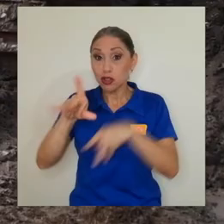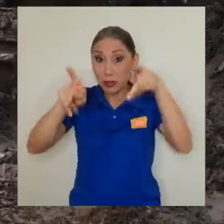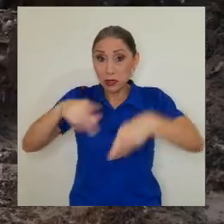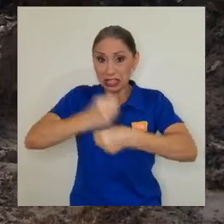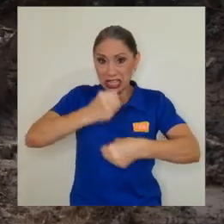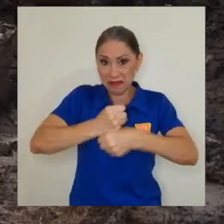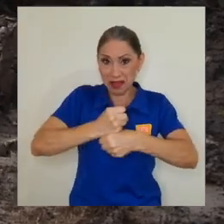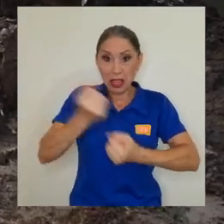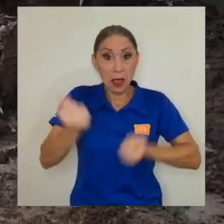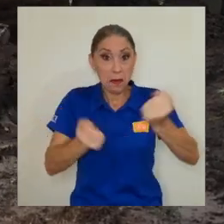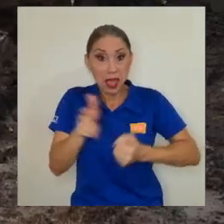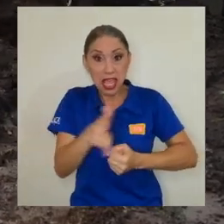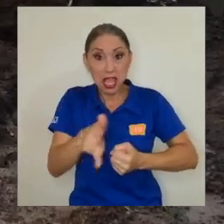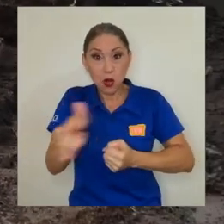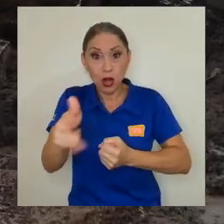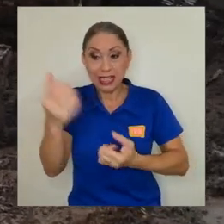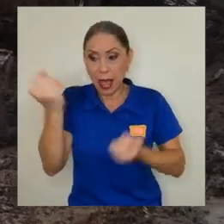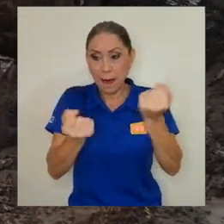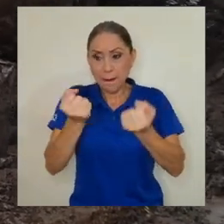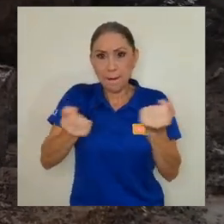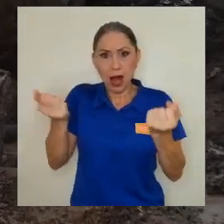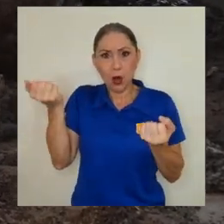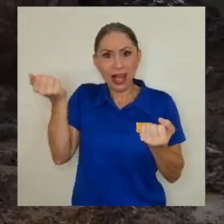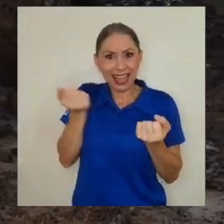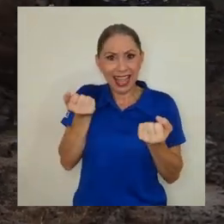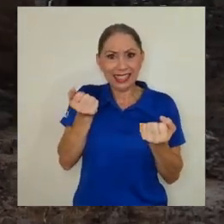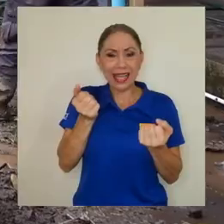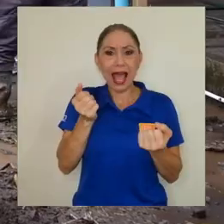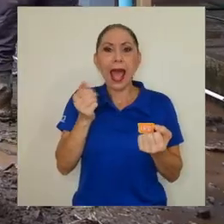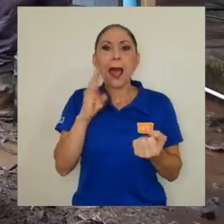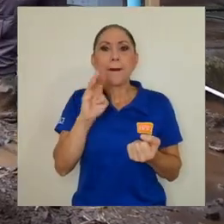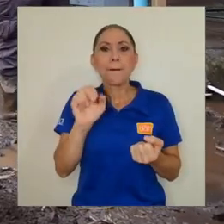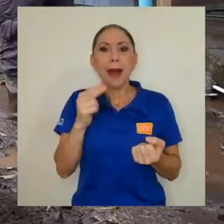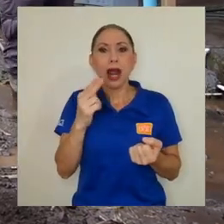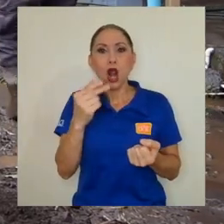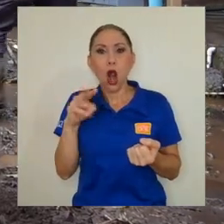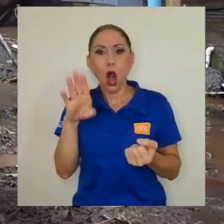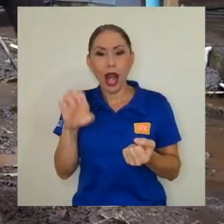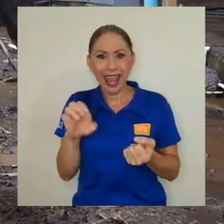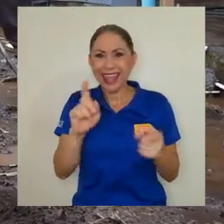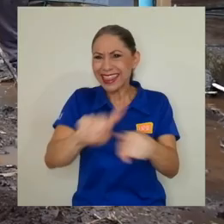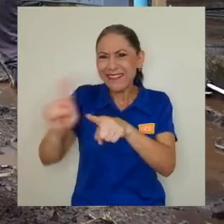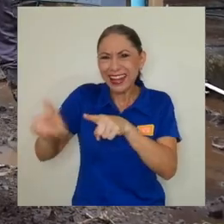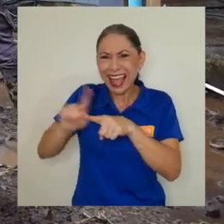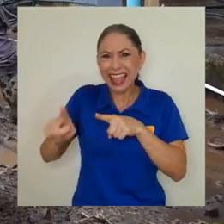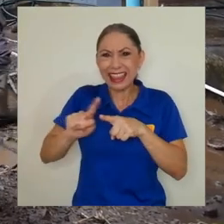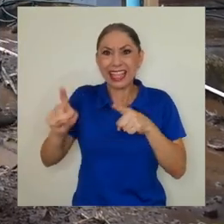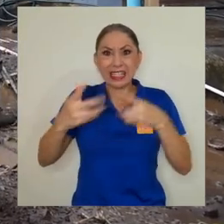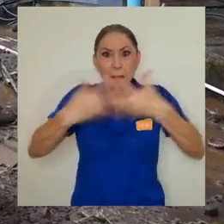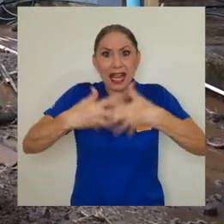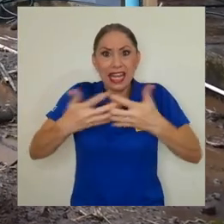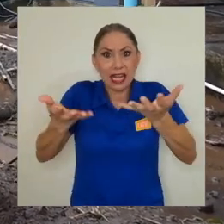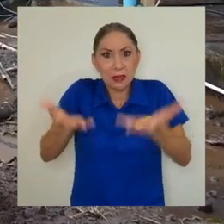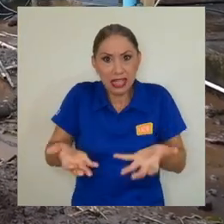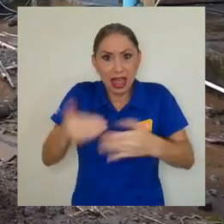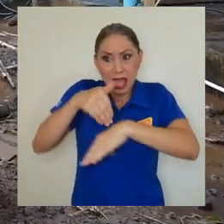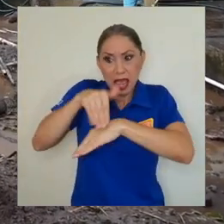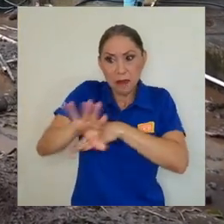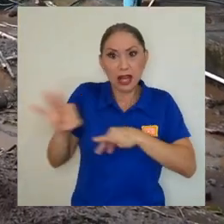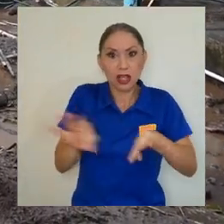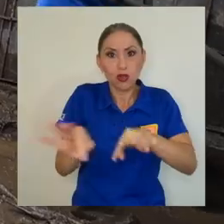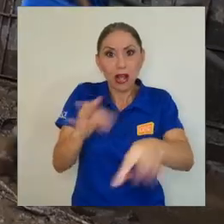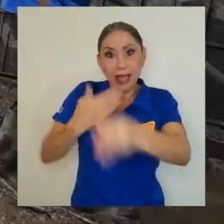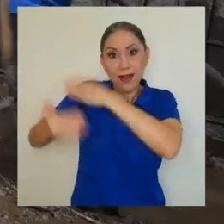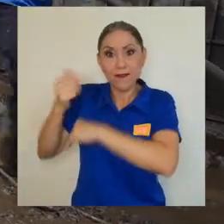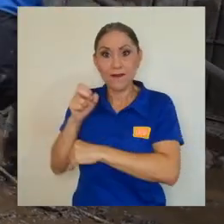vehículos, vagonetas, tractores tipo Bajop y chapulines fueron enviados a Turrialba desde el pasado viernes 23 de julio.